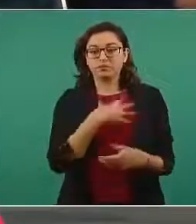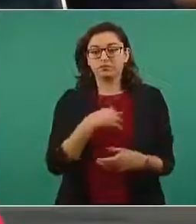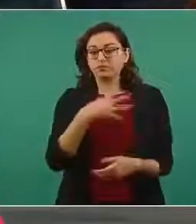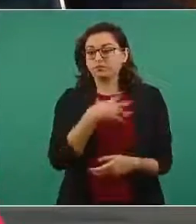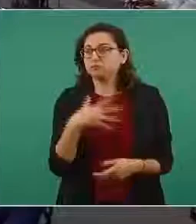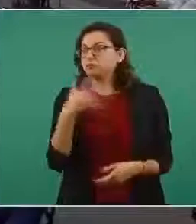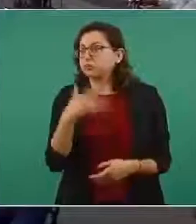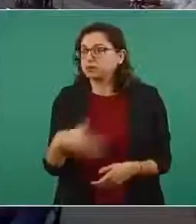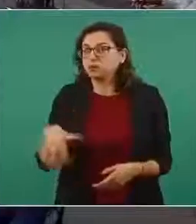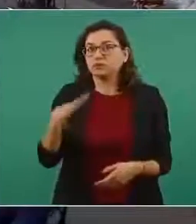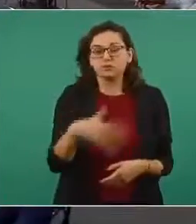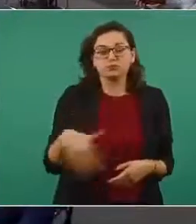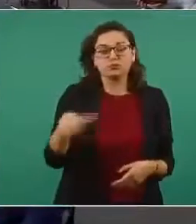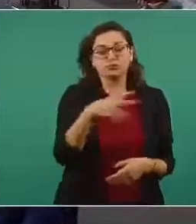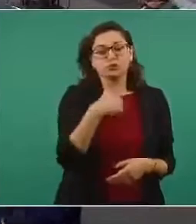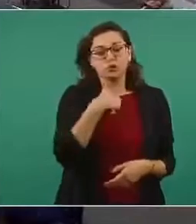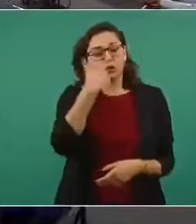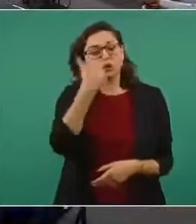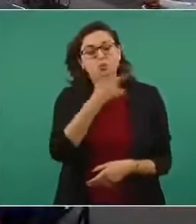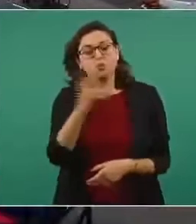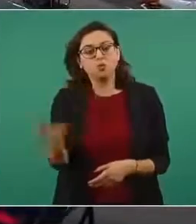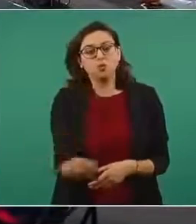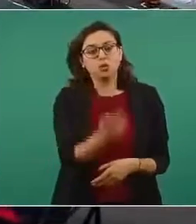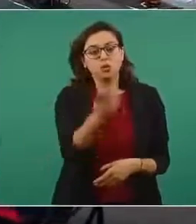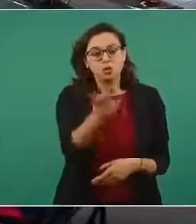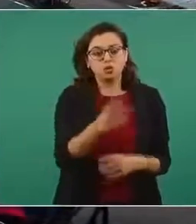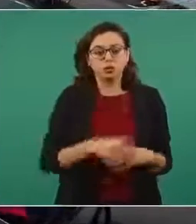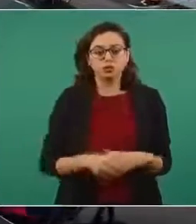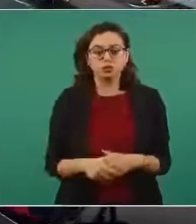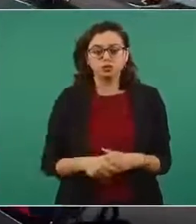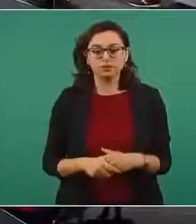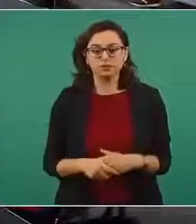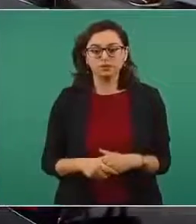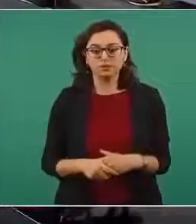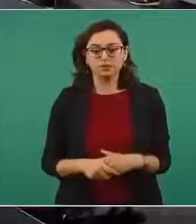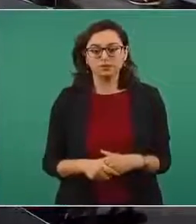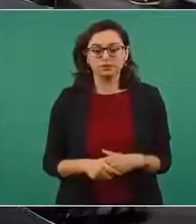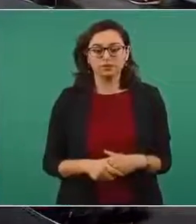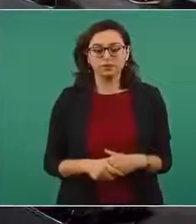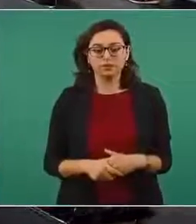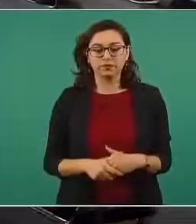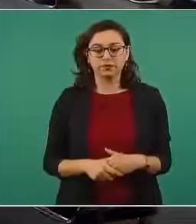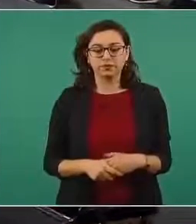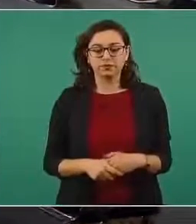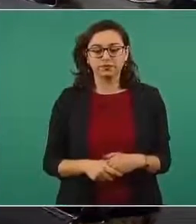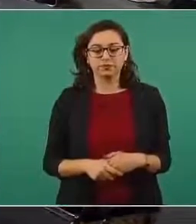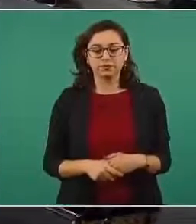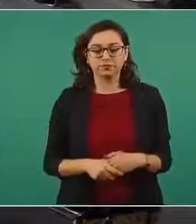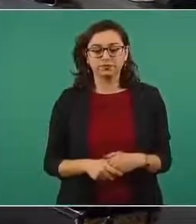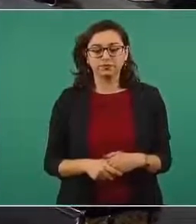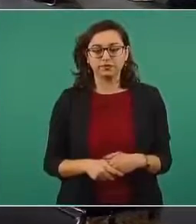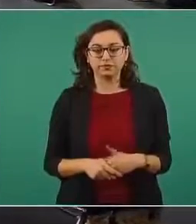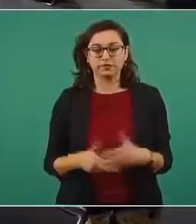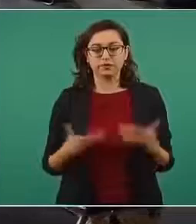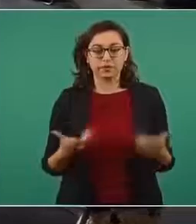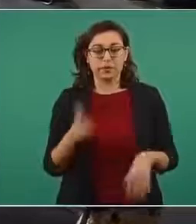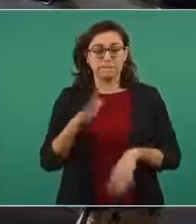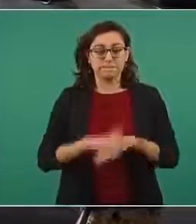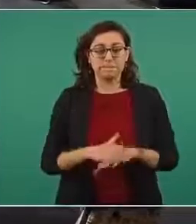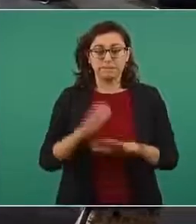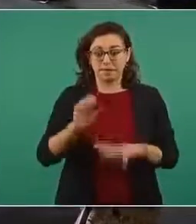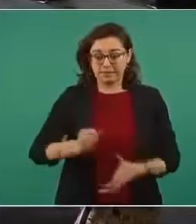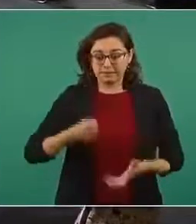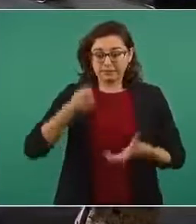y a raíz de esto yo le quiero preguntar presidente cuánto se está usted hablaba de que se iba a ampliar los recursos